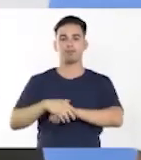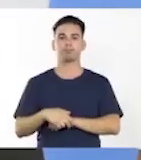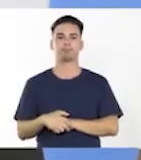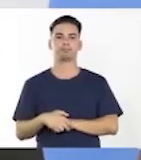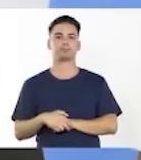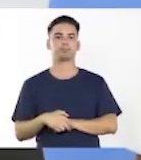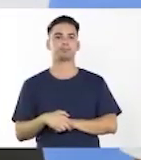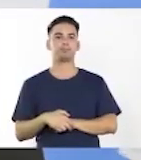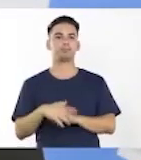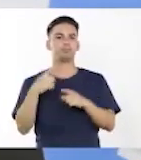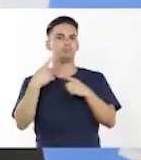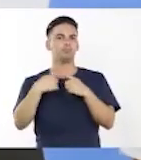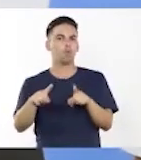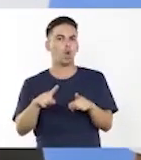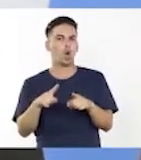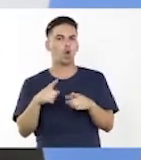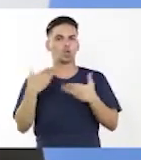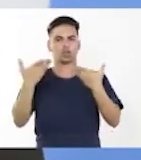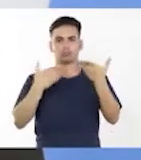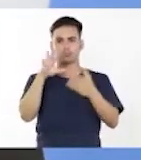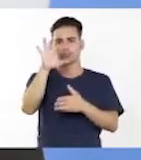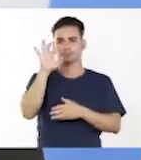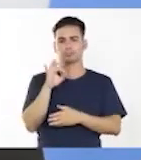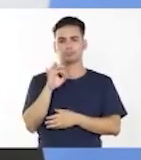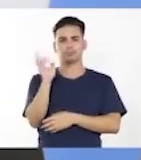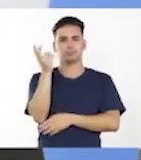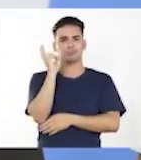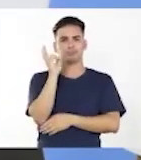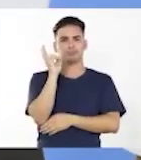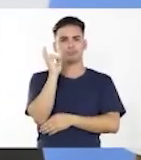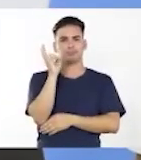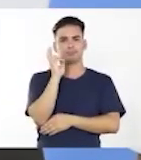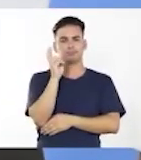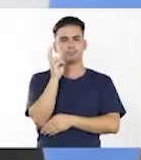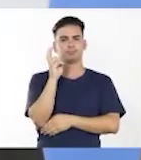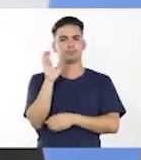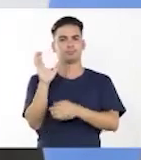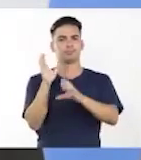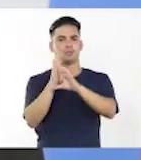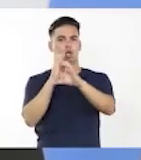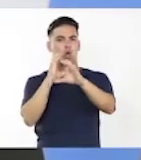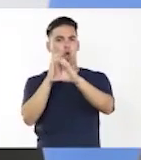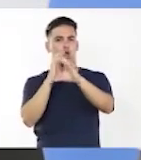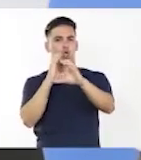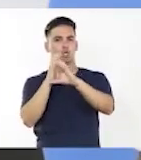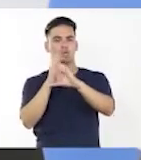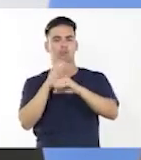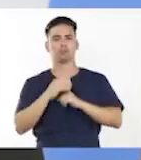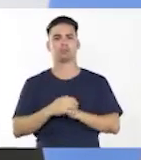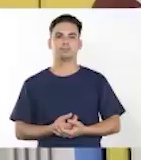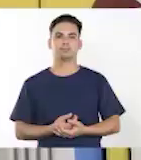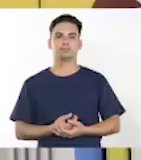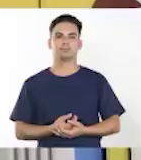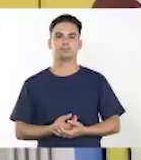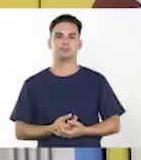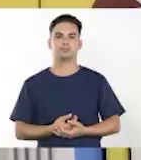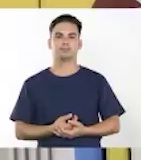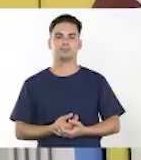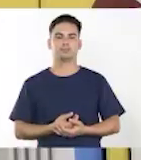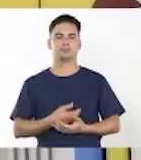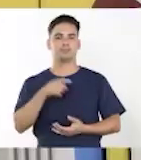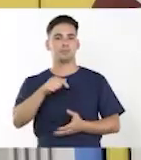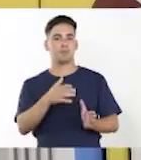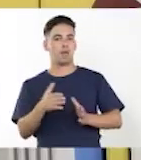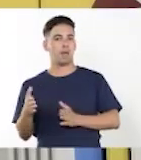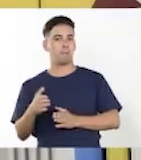el traqueteo de los ómnibus. El golpe de los cascos sobre los adoquines. Seguimos